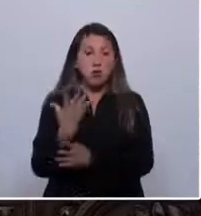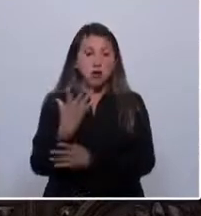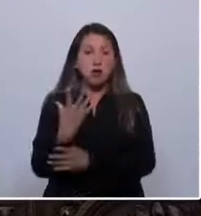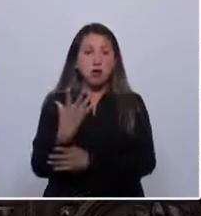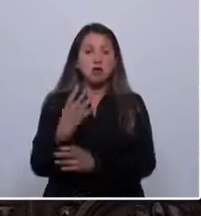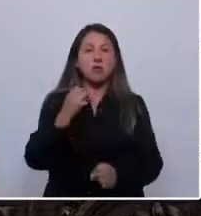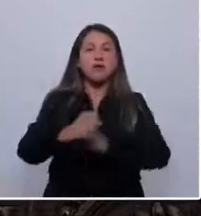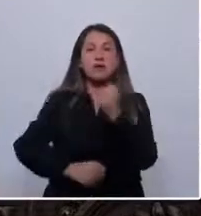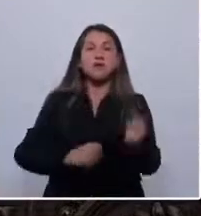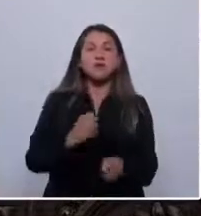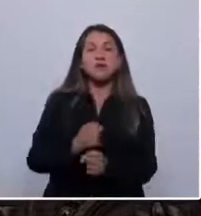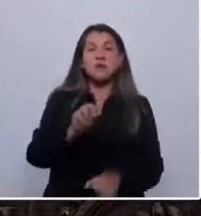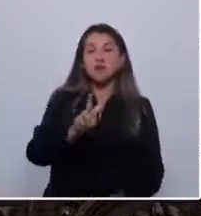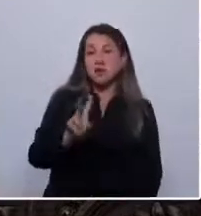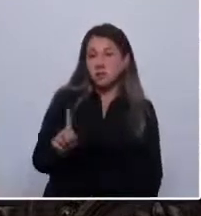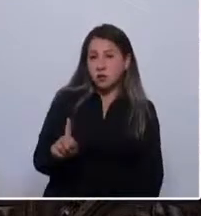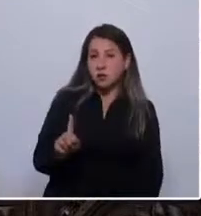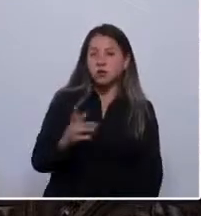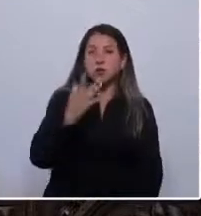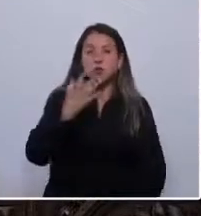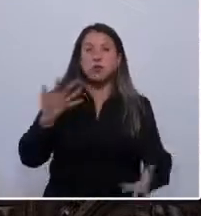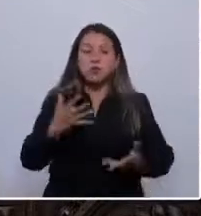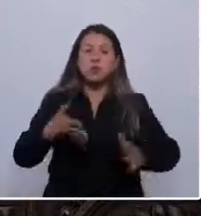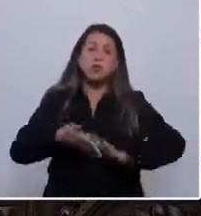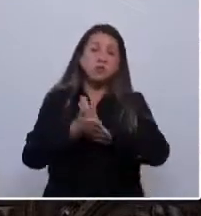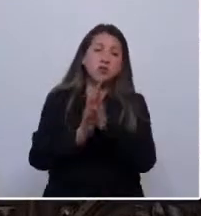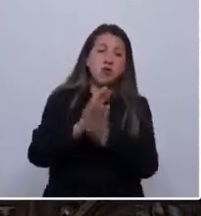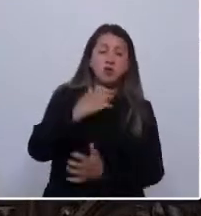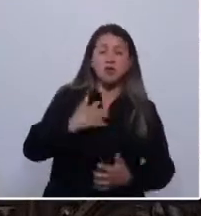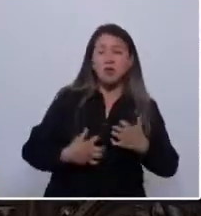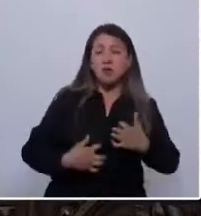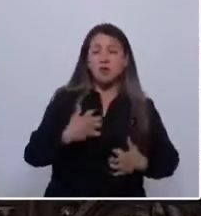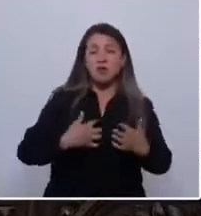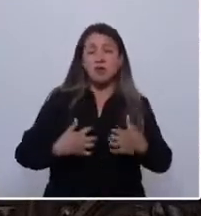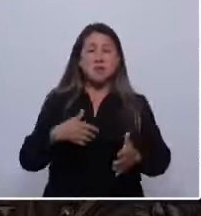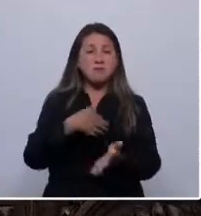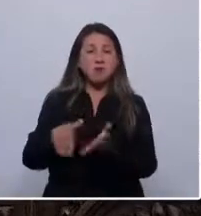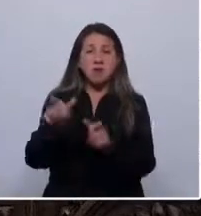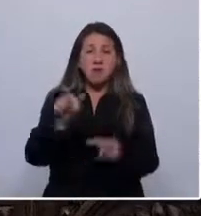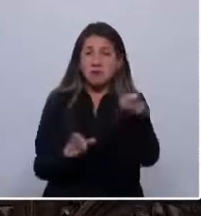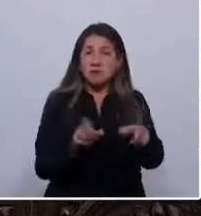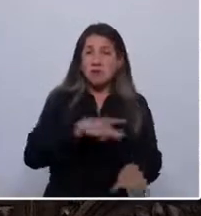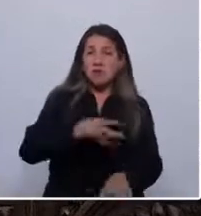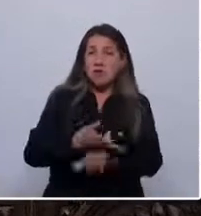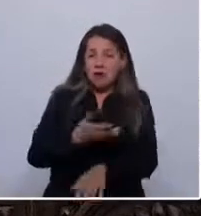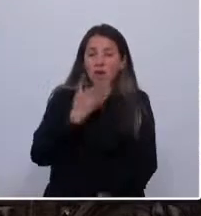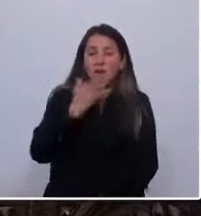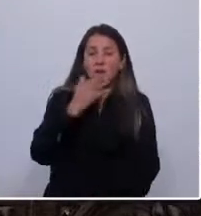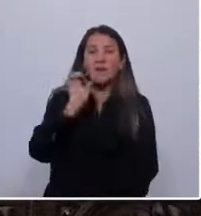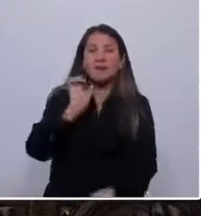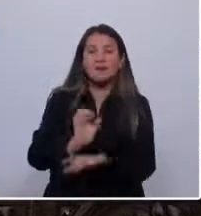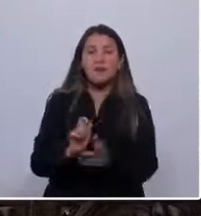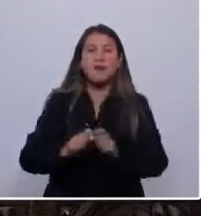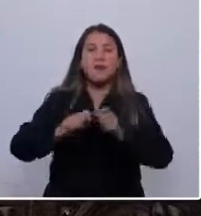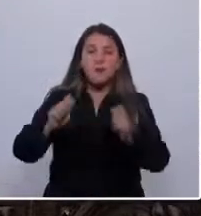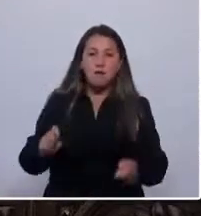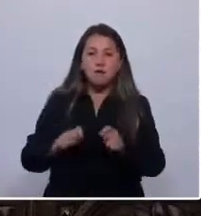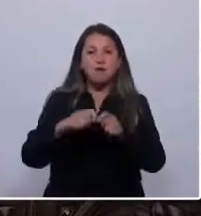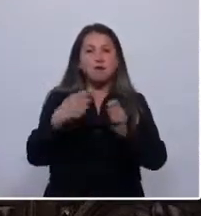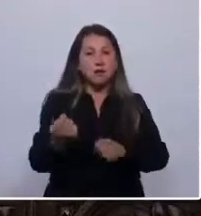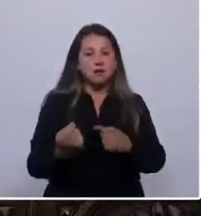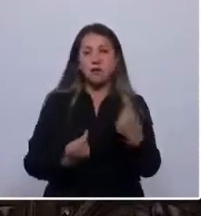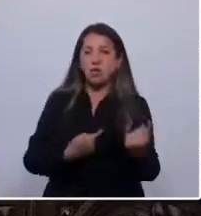el siglo XXI. Pues tras todo el malestar de millones de chilenos, hay también un Estado burocrático, ineficaz y a veces